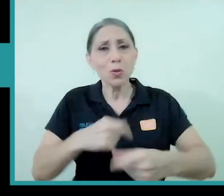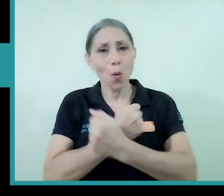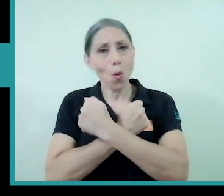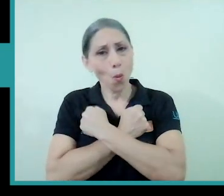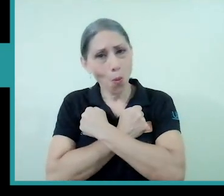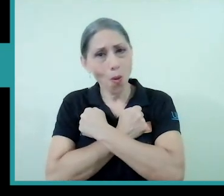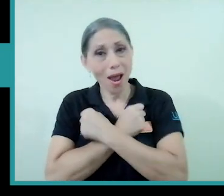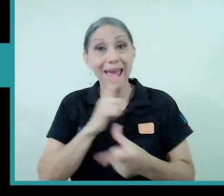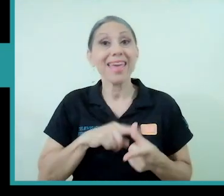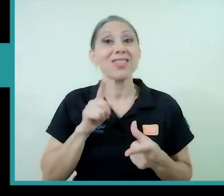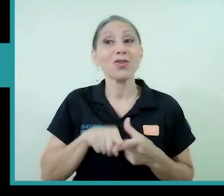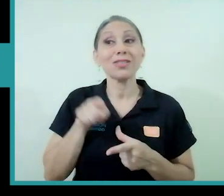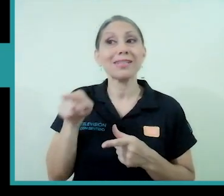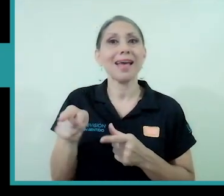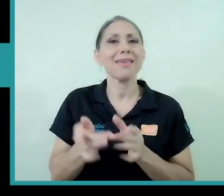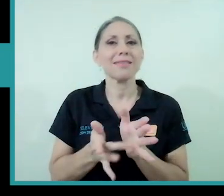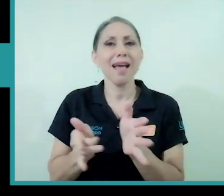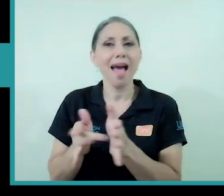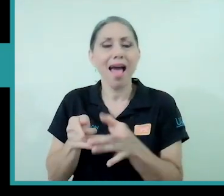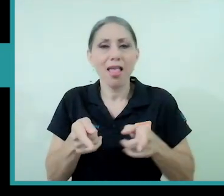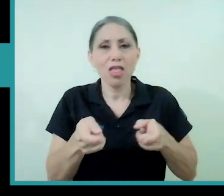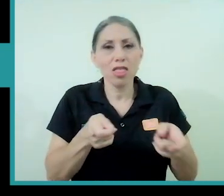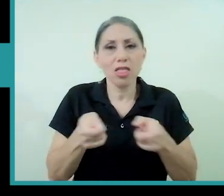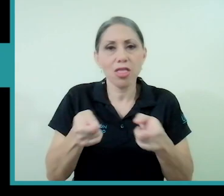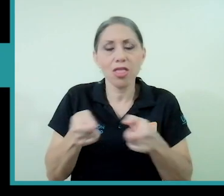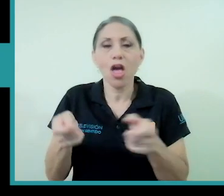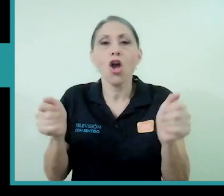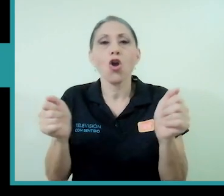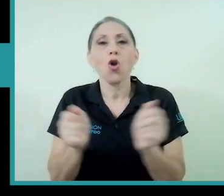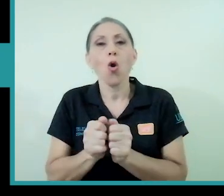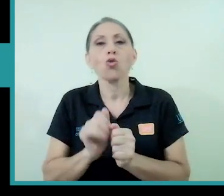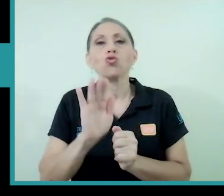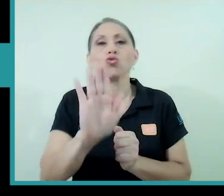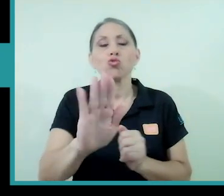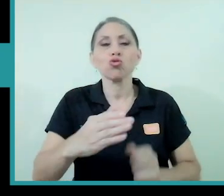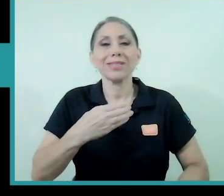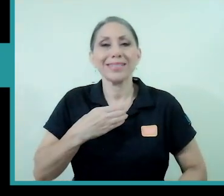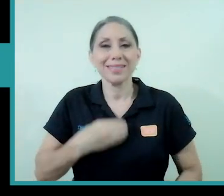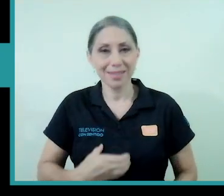manipula se juega con estos deseos que son absolutamente